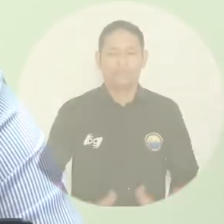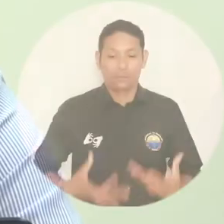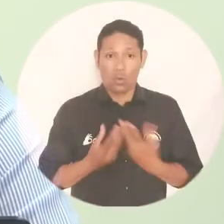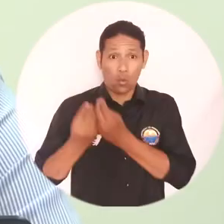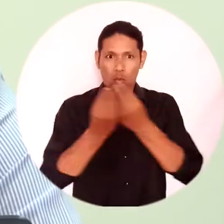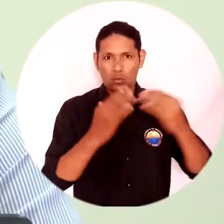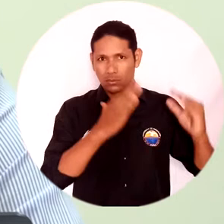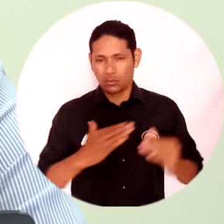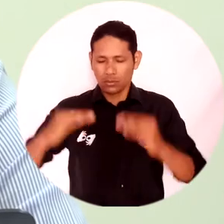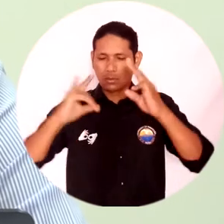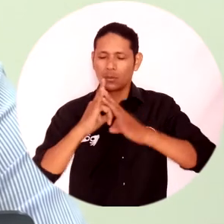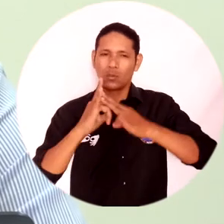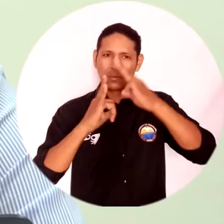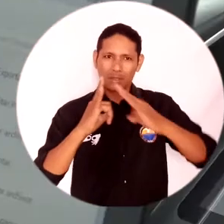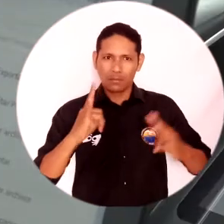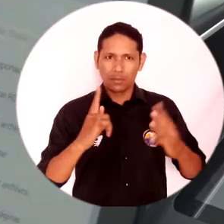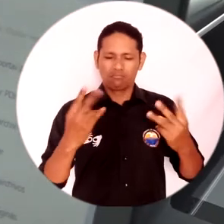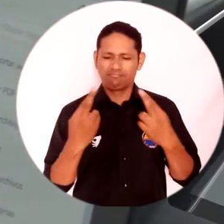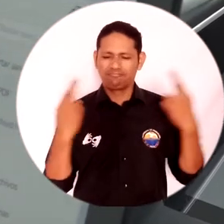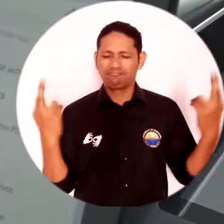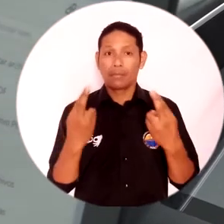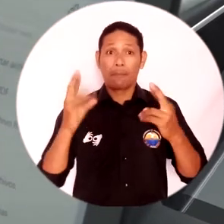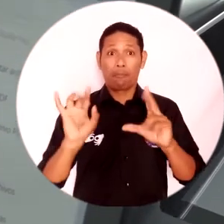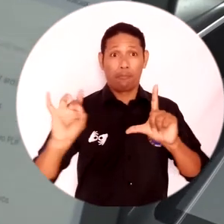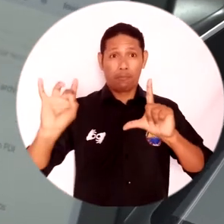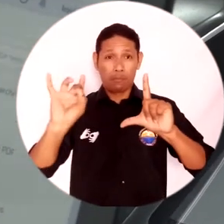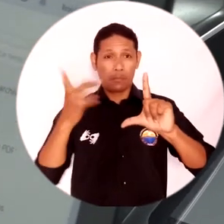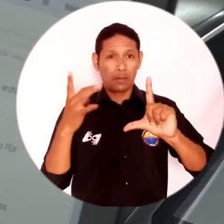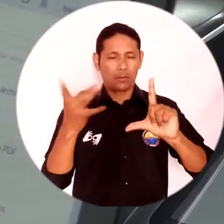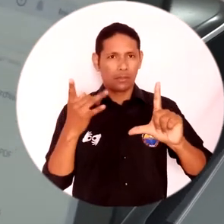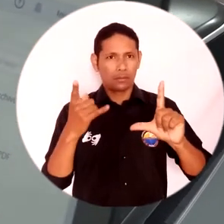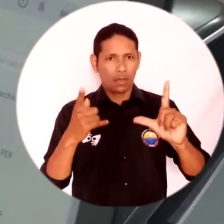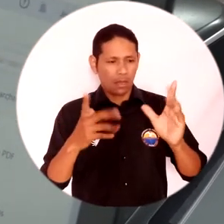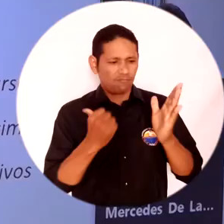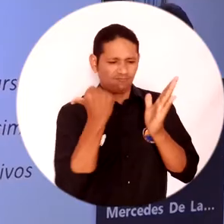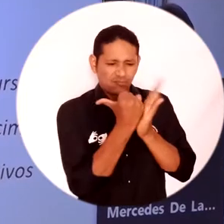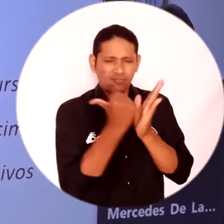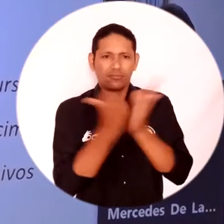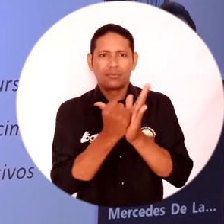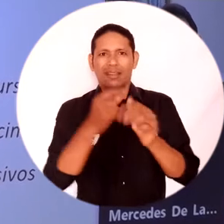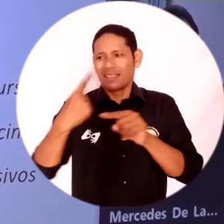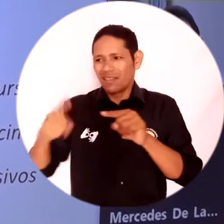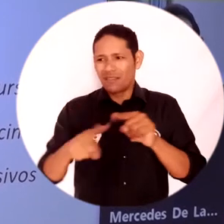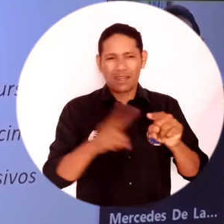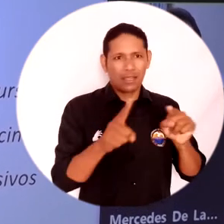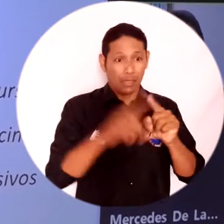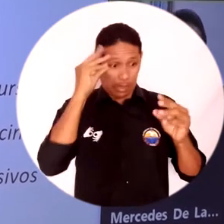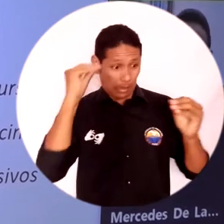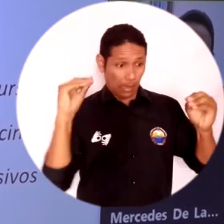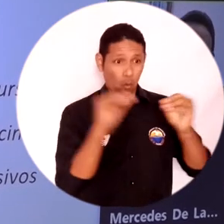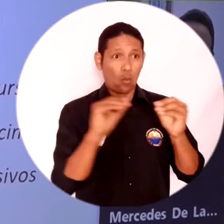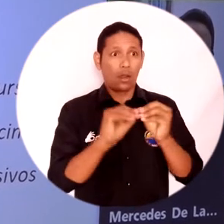El Consejo Superior de la Universidad del Magdalena se reunió mediante sesión virtual en la que se aprobaron importantes